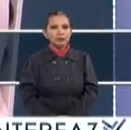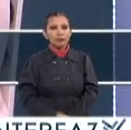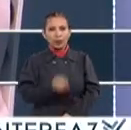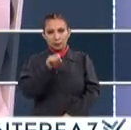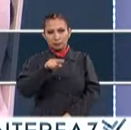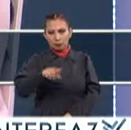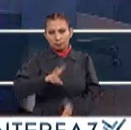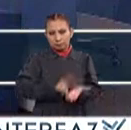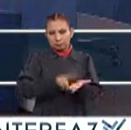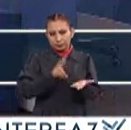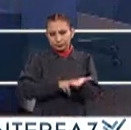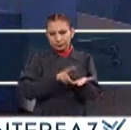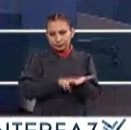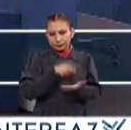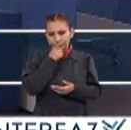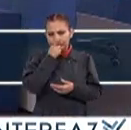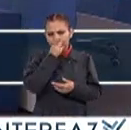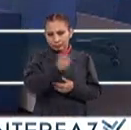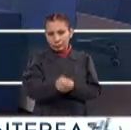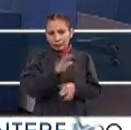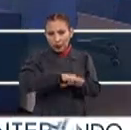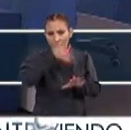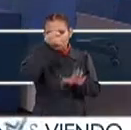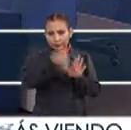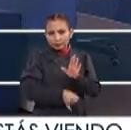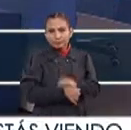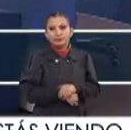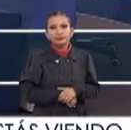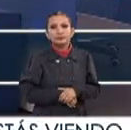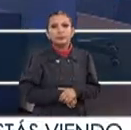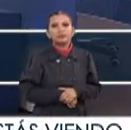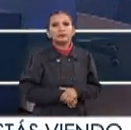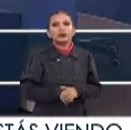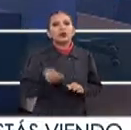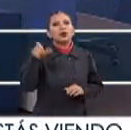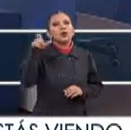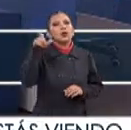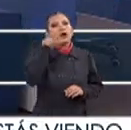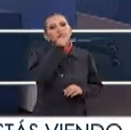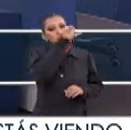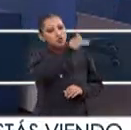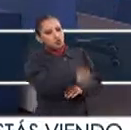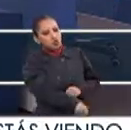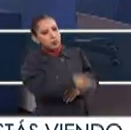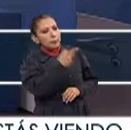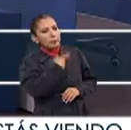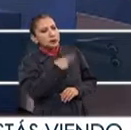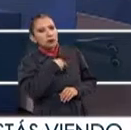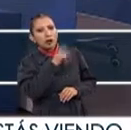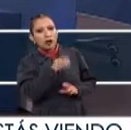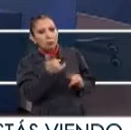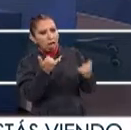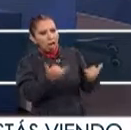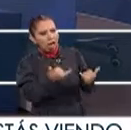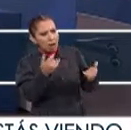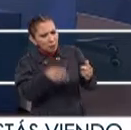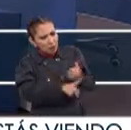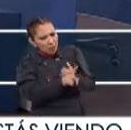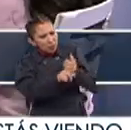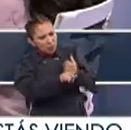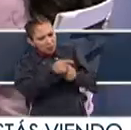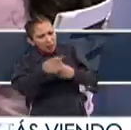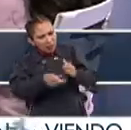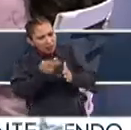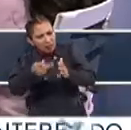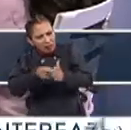comenta, creo que vale la pena abundar ¿Cuándo es una persona que no regresó a la normalidad? Después,